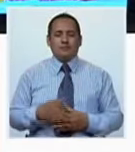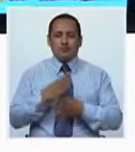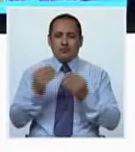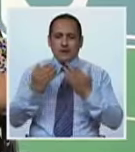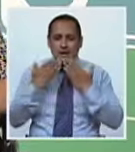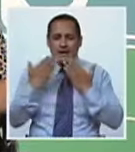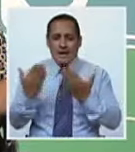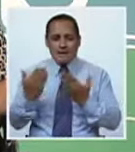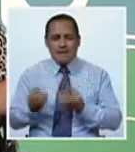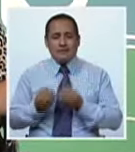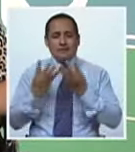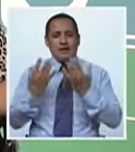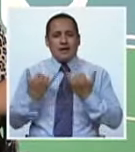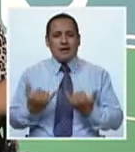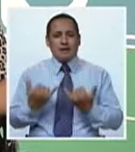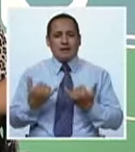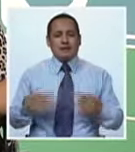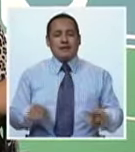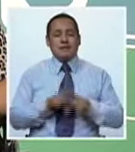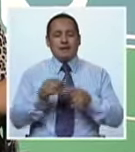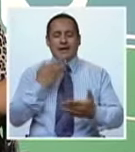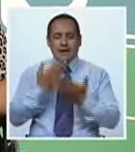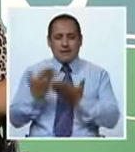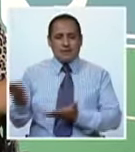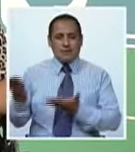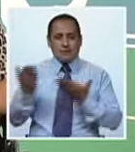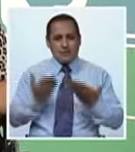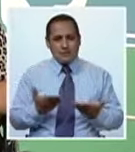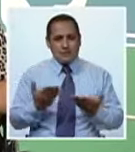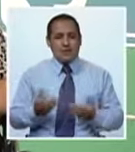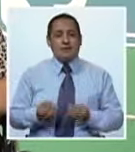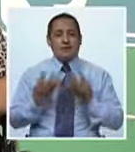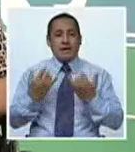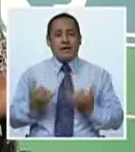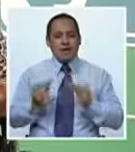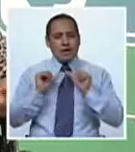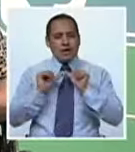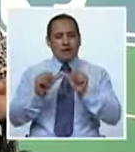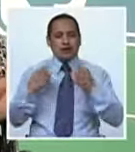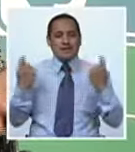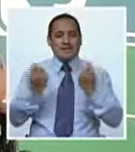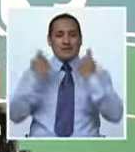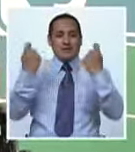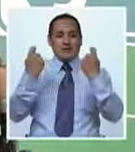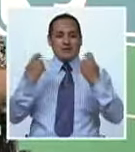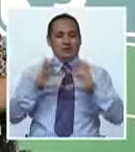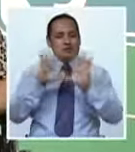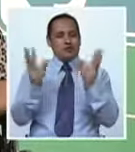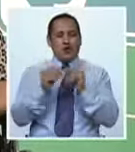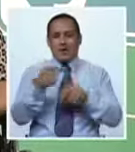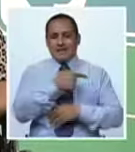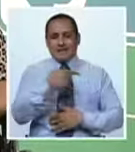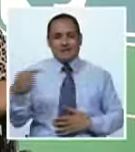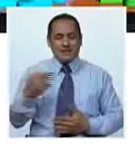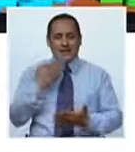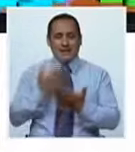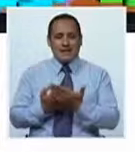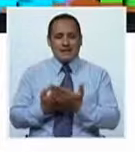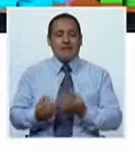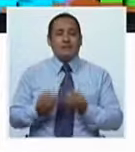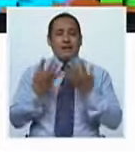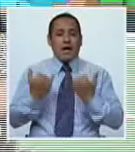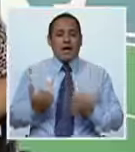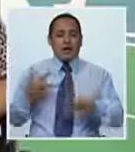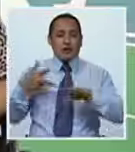Muchísimas gracias, Yoconda. Muchísimas gracias. Gracias a ti por la invitación. Y que siga la celebración toda la semana. Gracias.